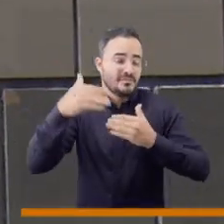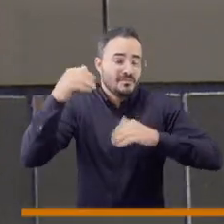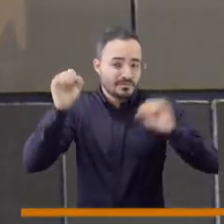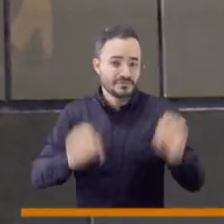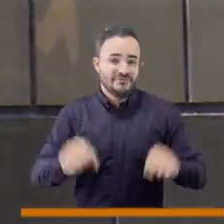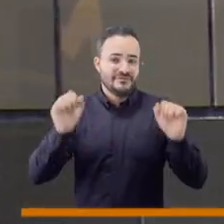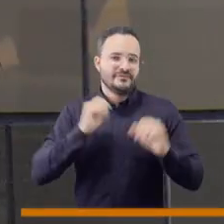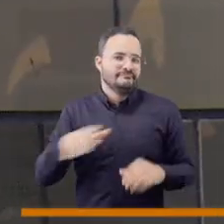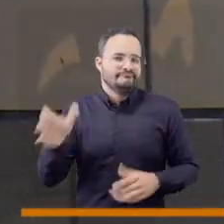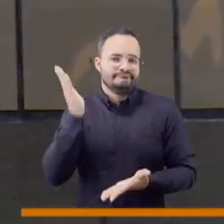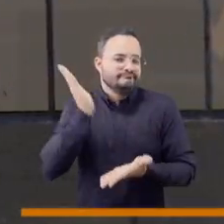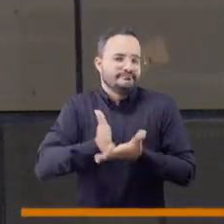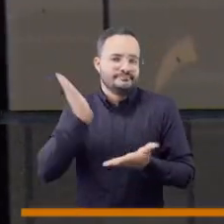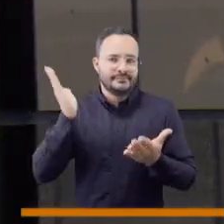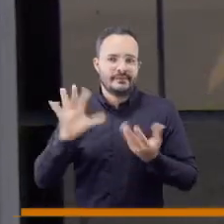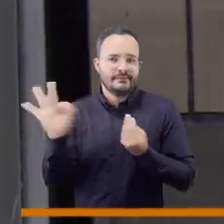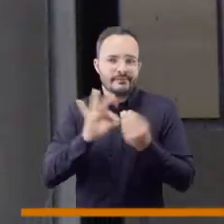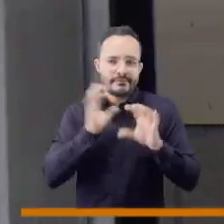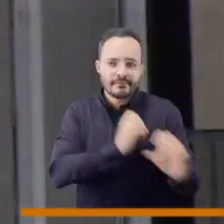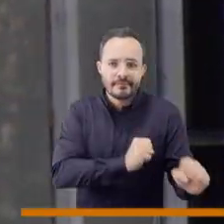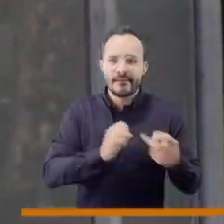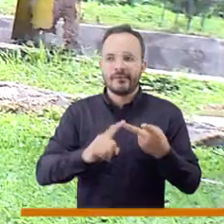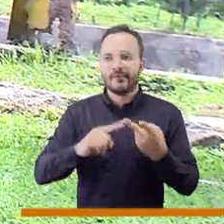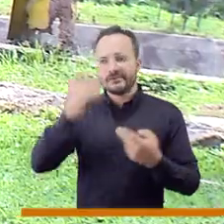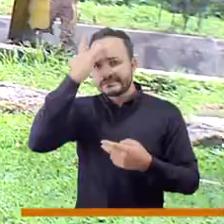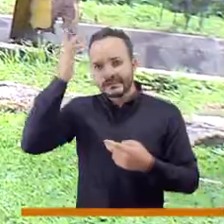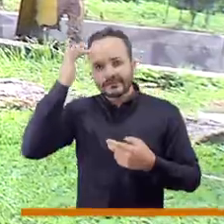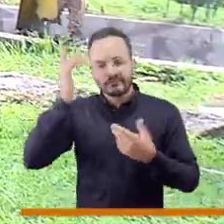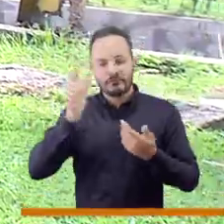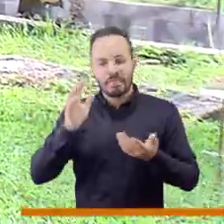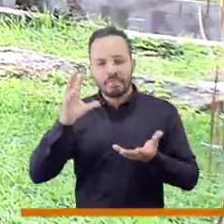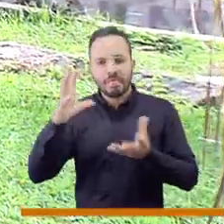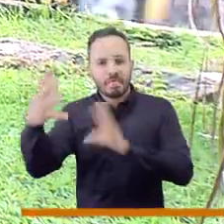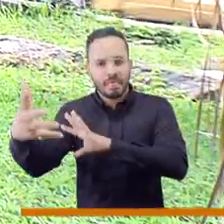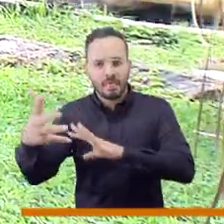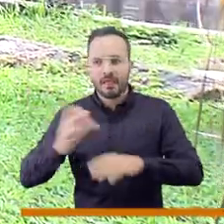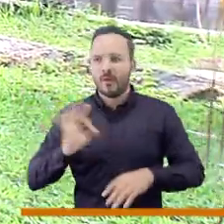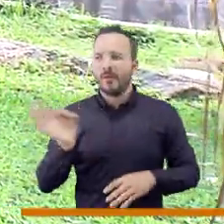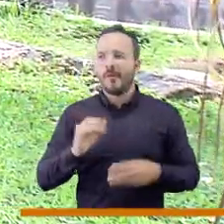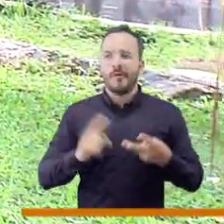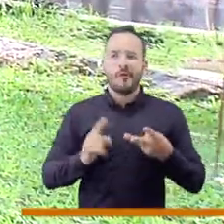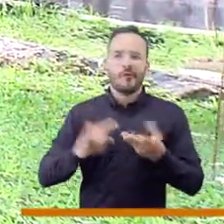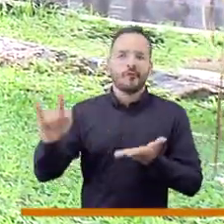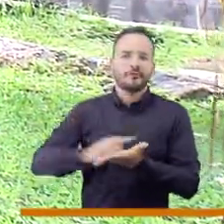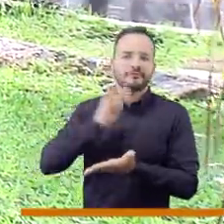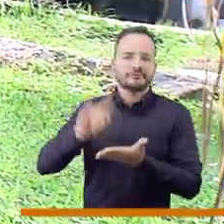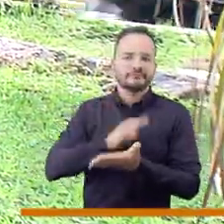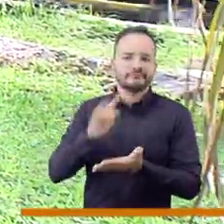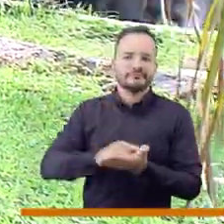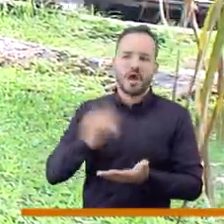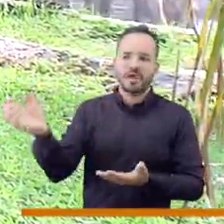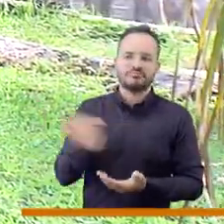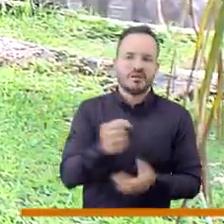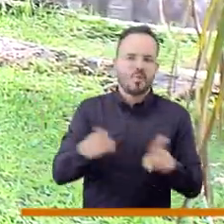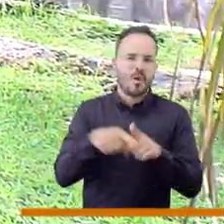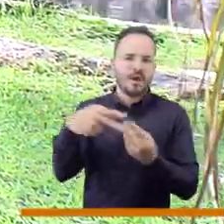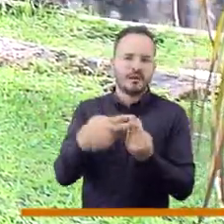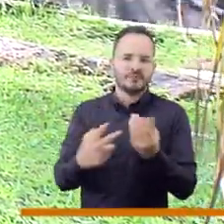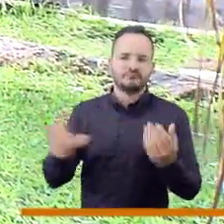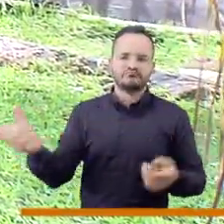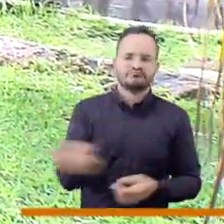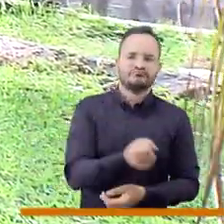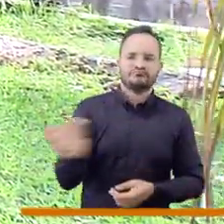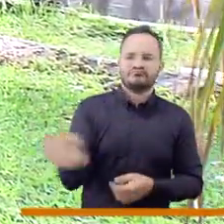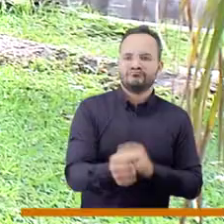adolescentes y jóvenes que están en alto riesgo de qué? De caer en las drogas, de caer en el problema de salud mental o de caer en